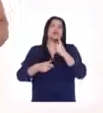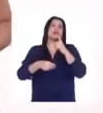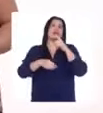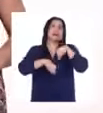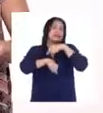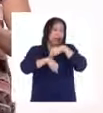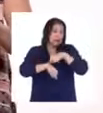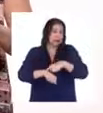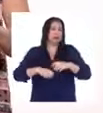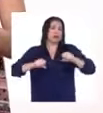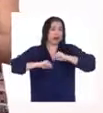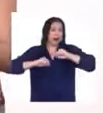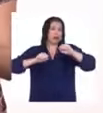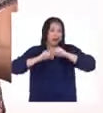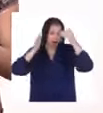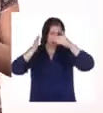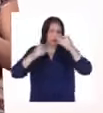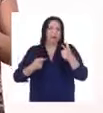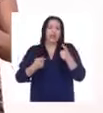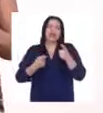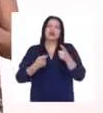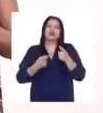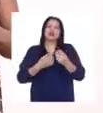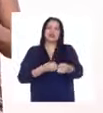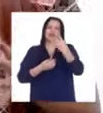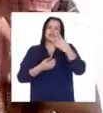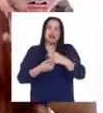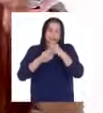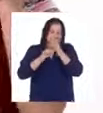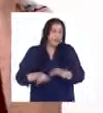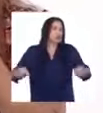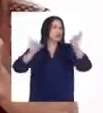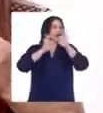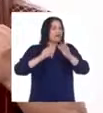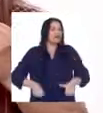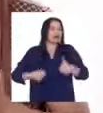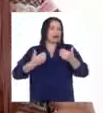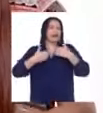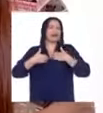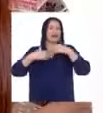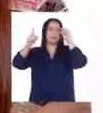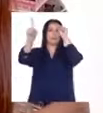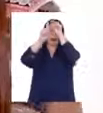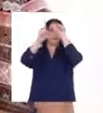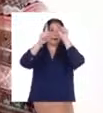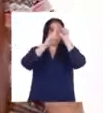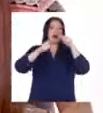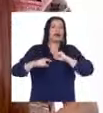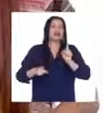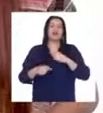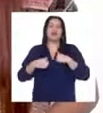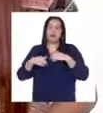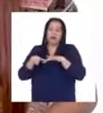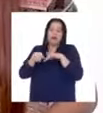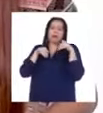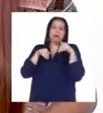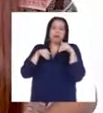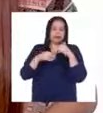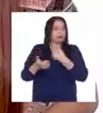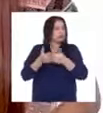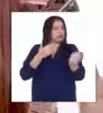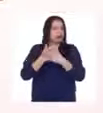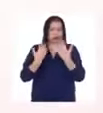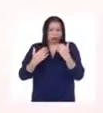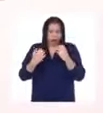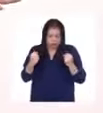Nos reitera la importancia de trazarse metas, de no darse por vencida y enfrentarse a los miedos.